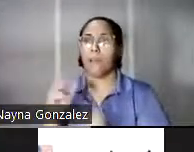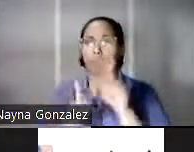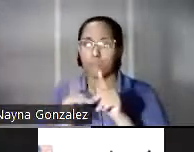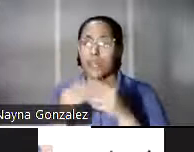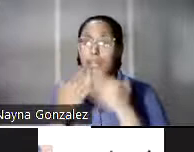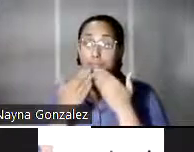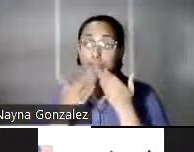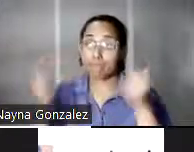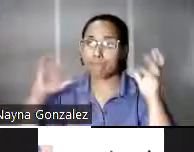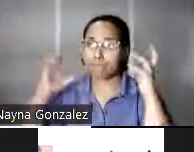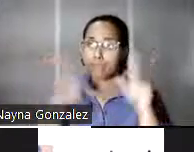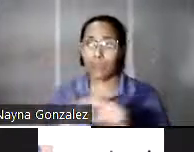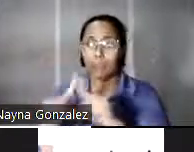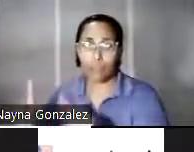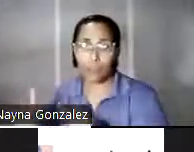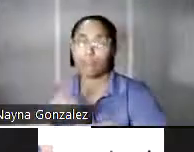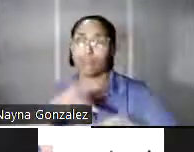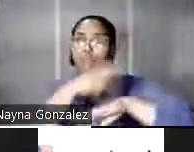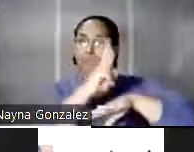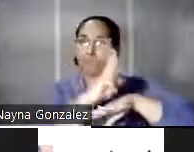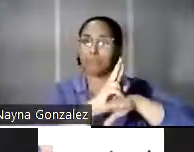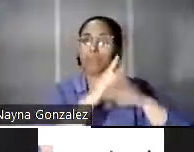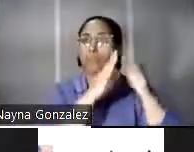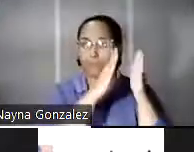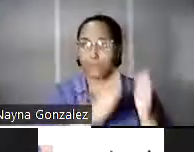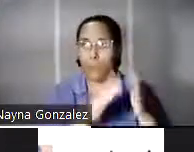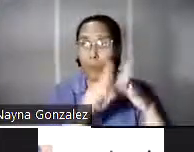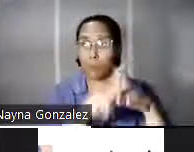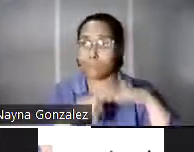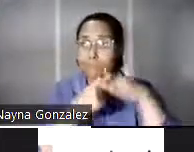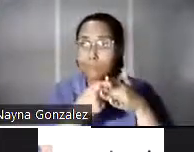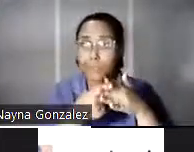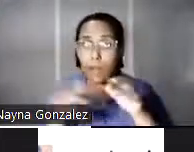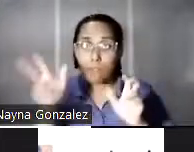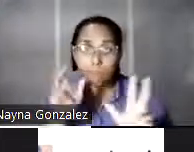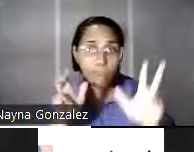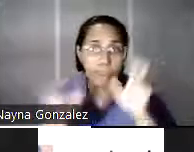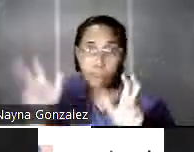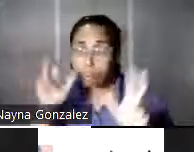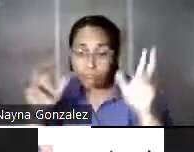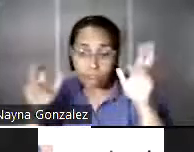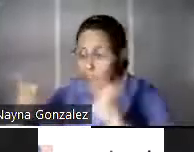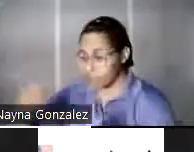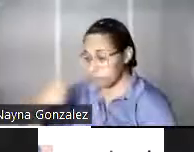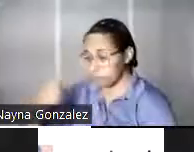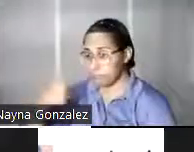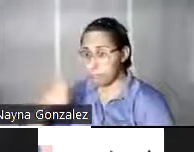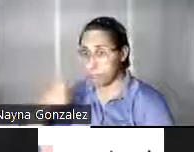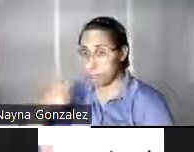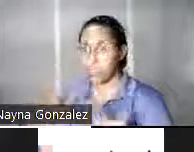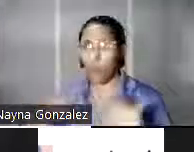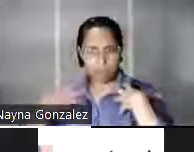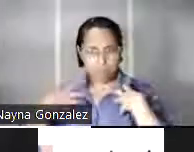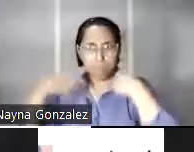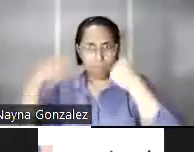entre otros medios, los puertorriqueños comenzaron a escucharse a sí mismos, fortalecieron su